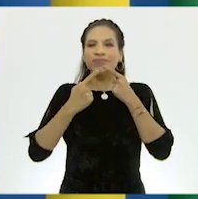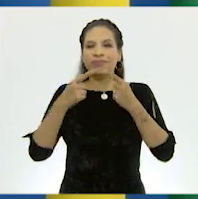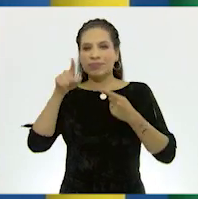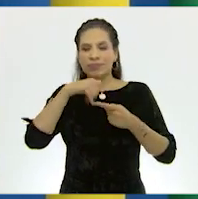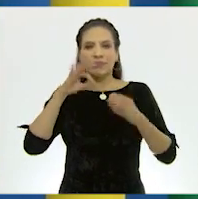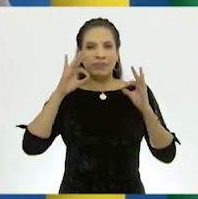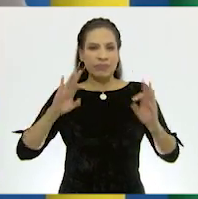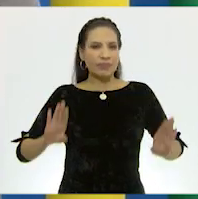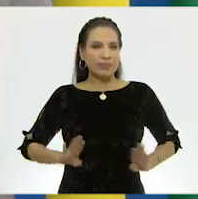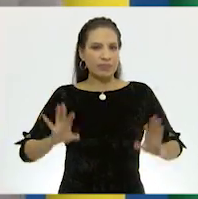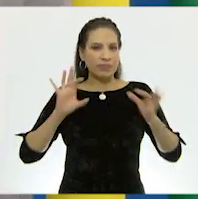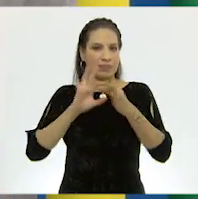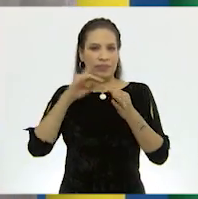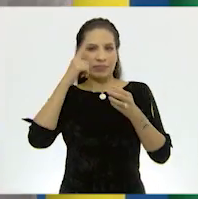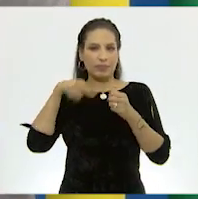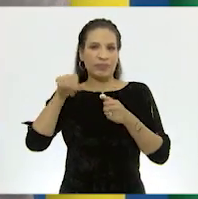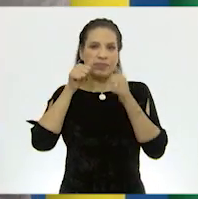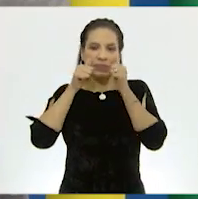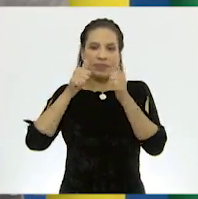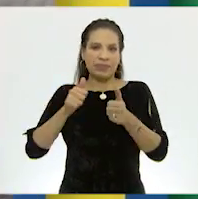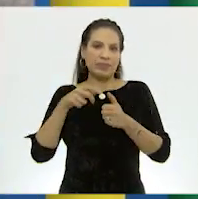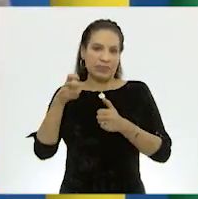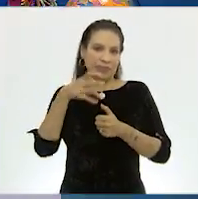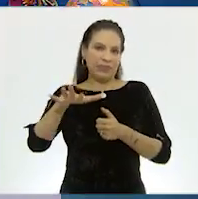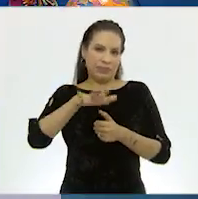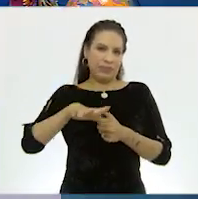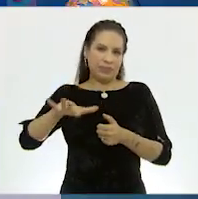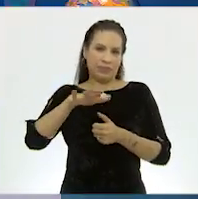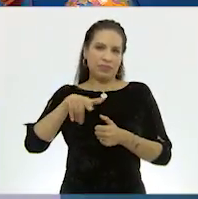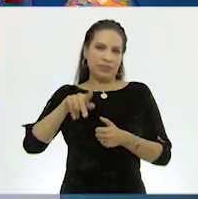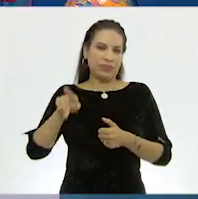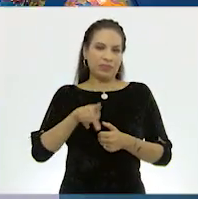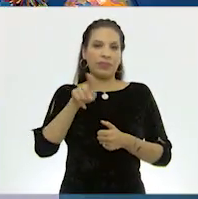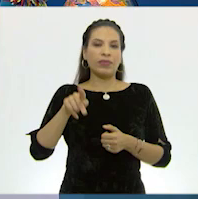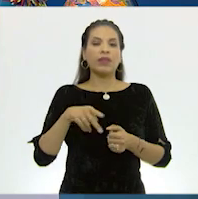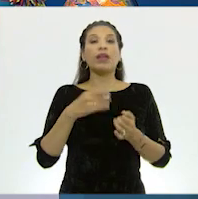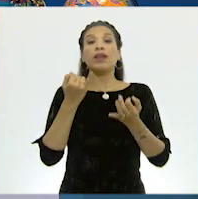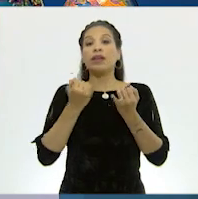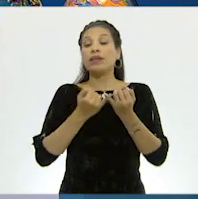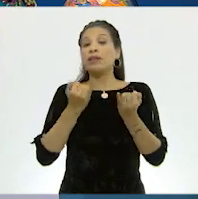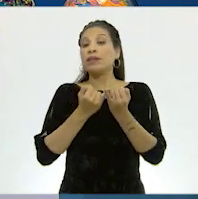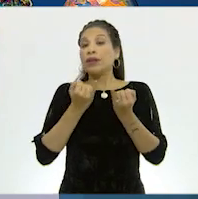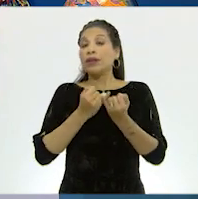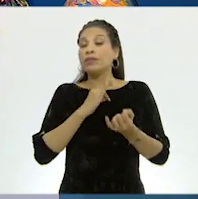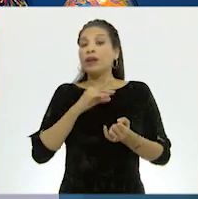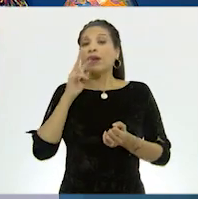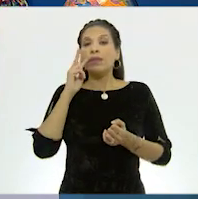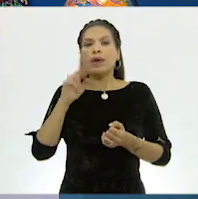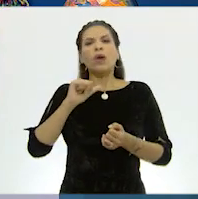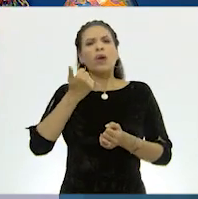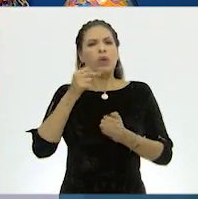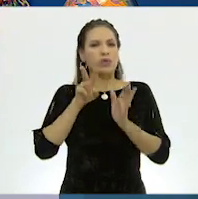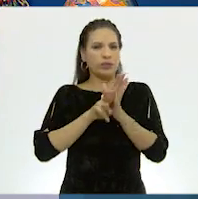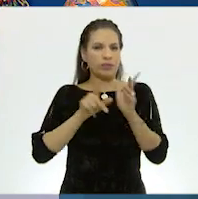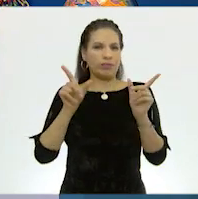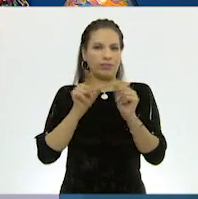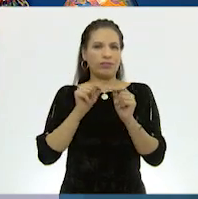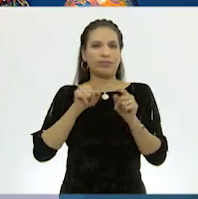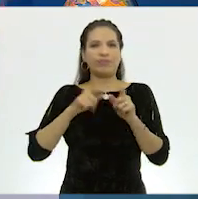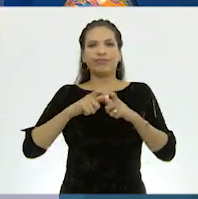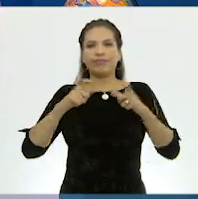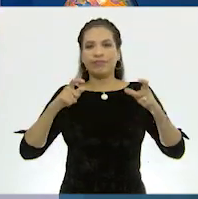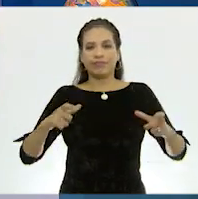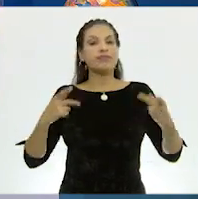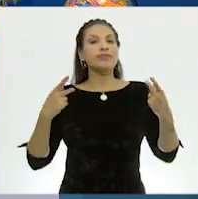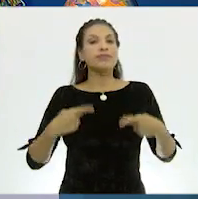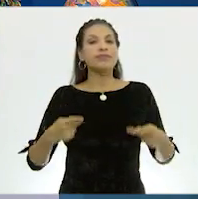adecuadas para atenderlos. Así es, Ale, así es. También veamos este breve video sobre crecimiento